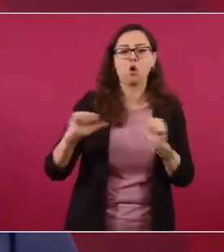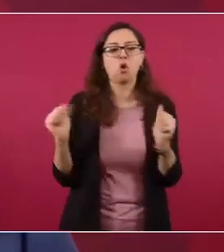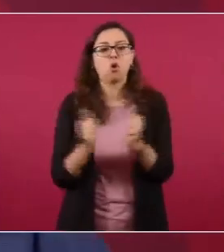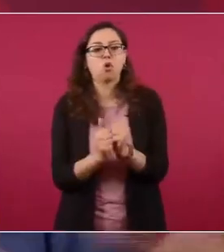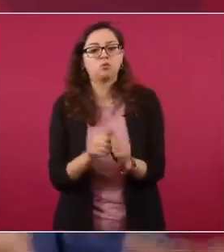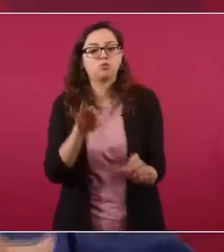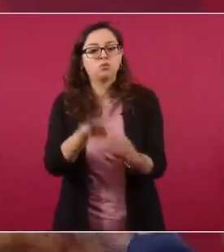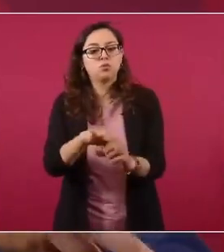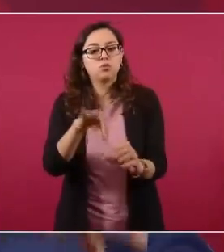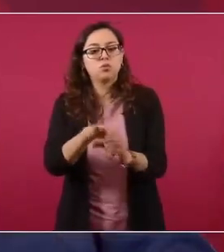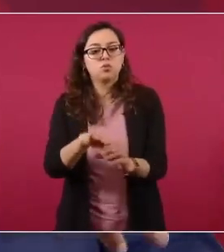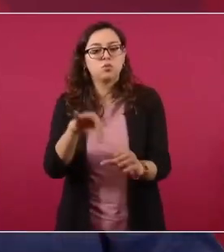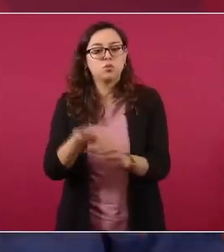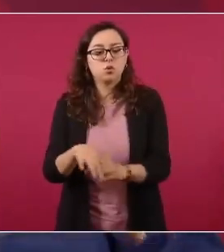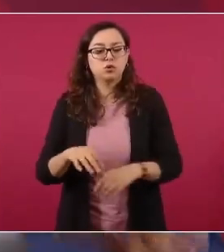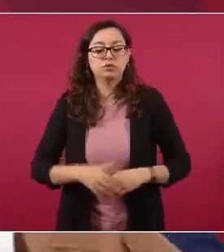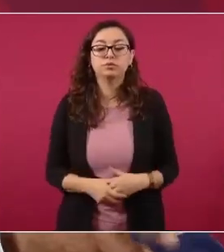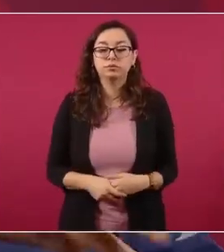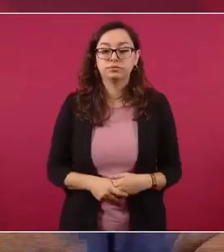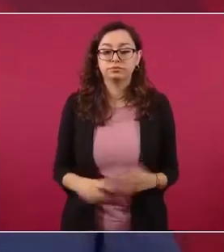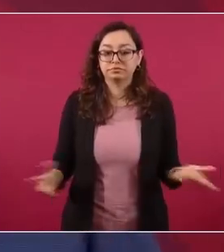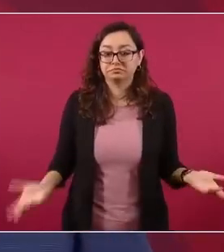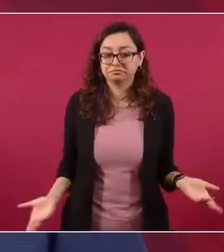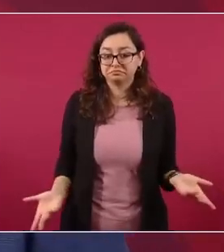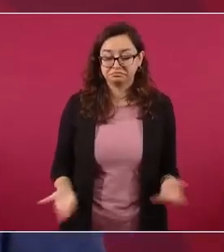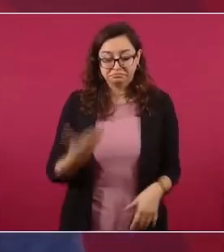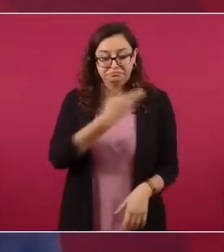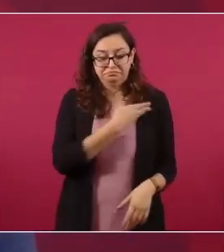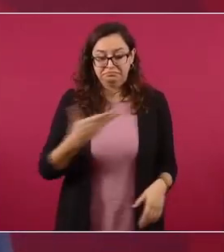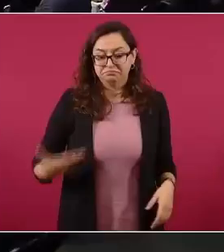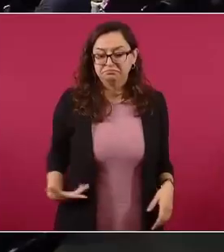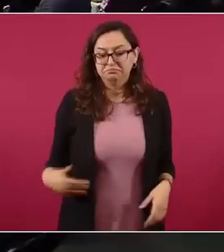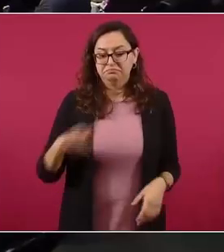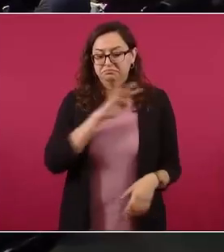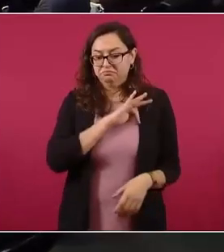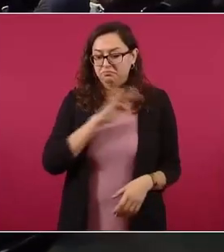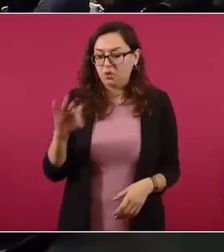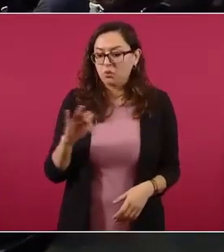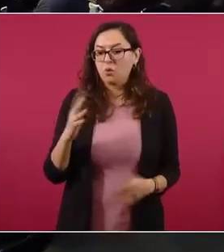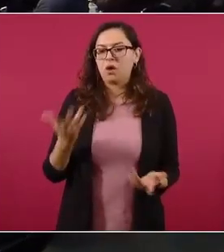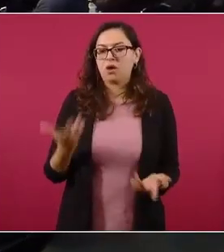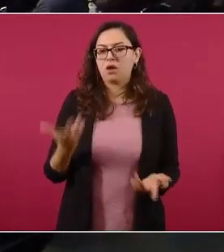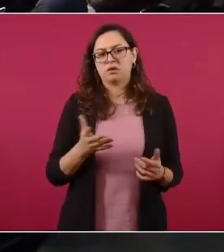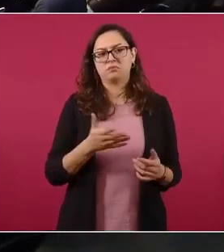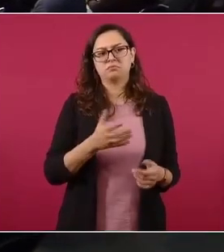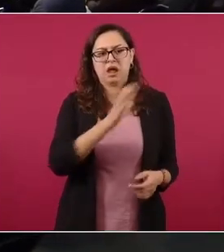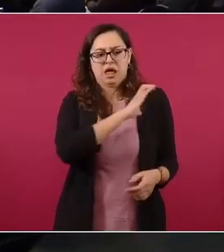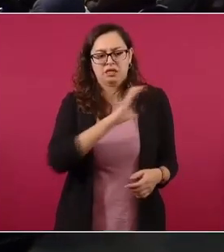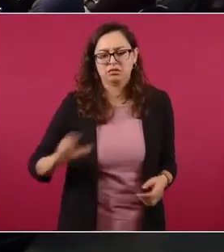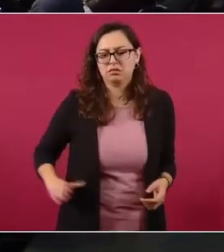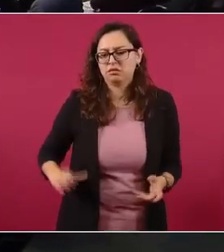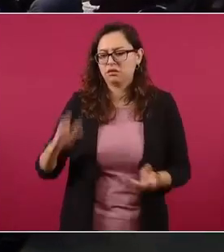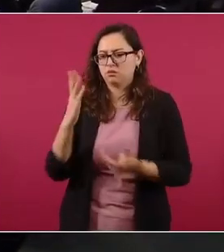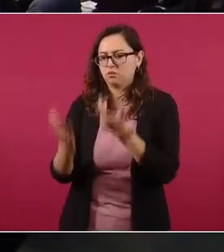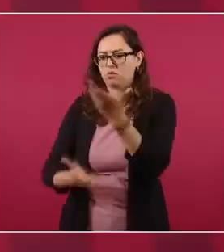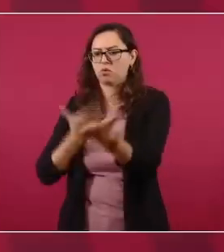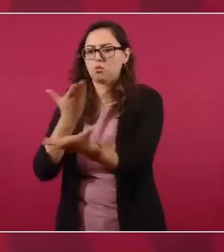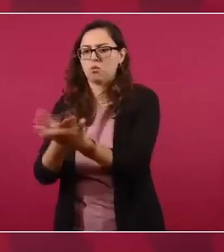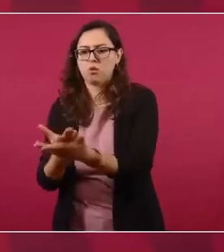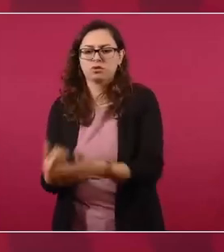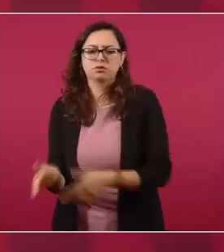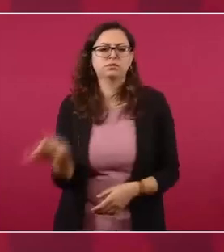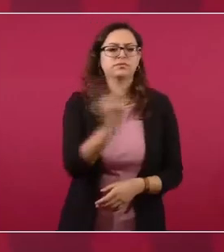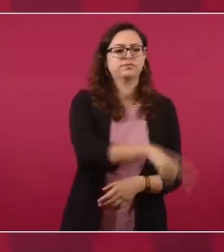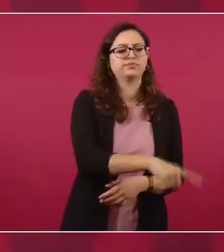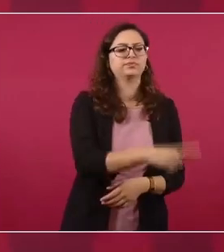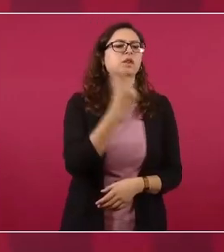presente 10, 20 candidatos, que el Legislativo 10, 20 candidatos, ciudadanos,